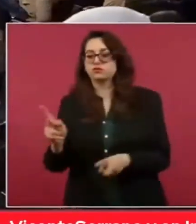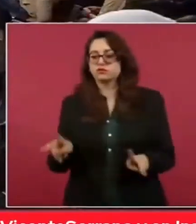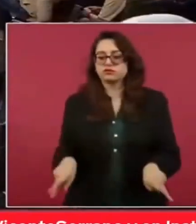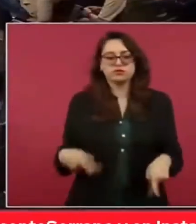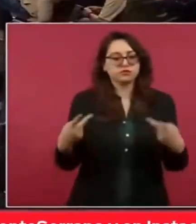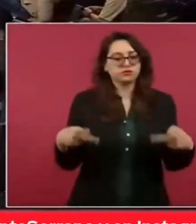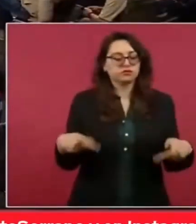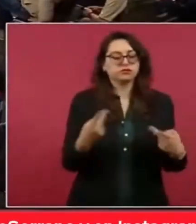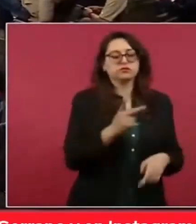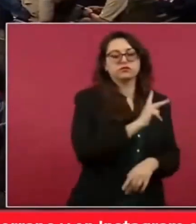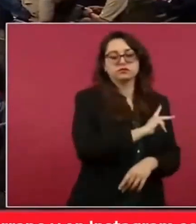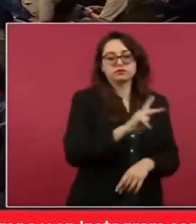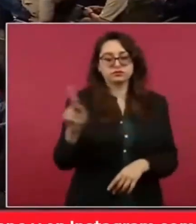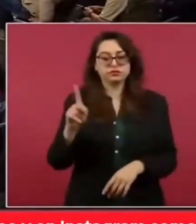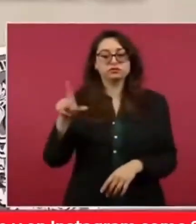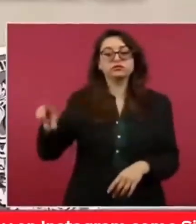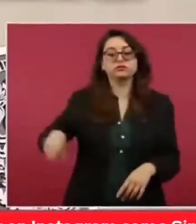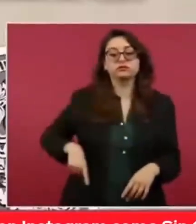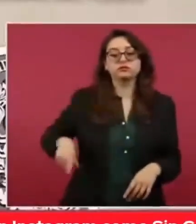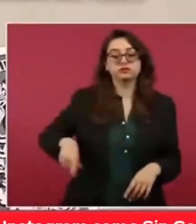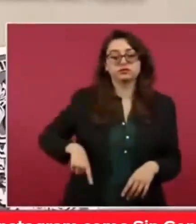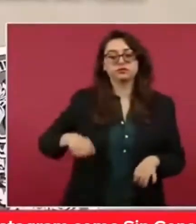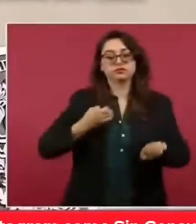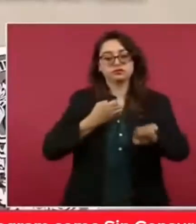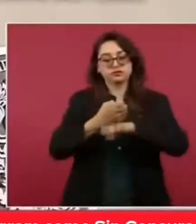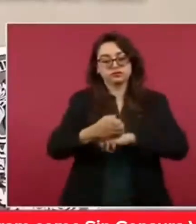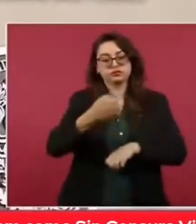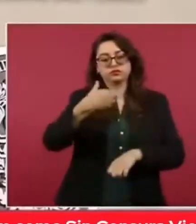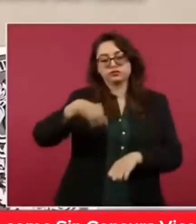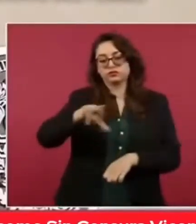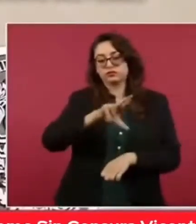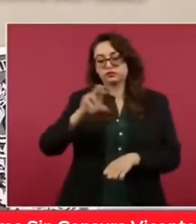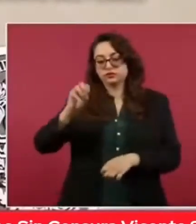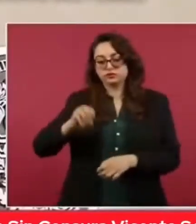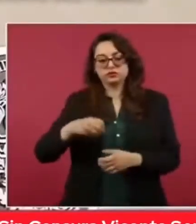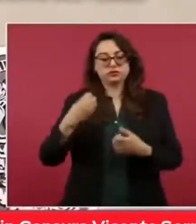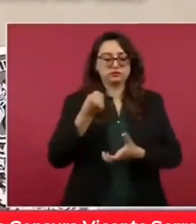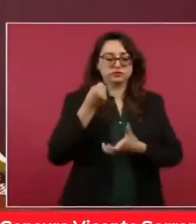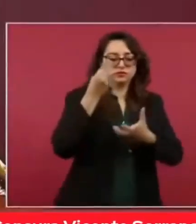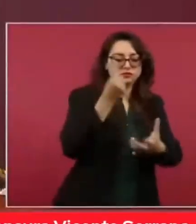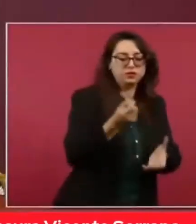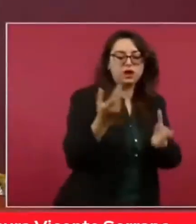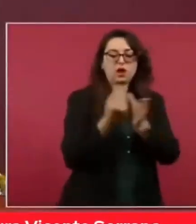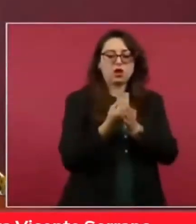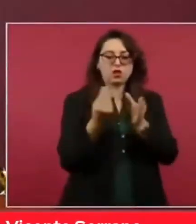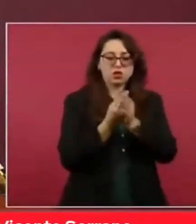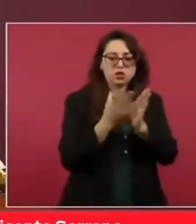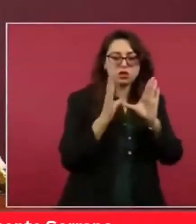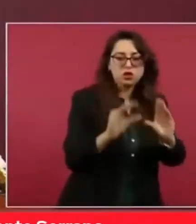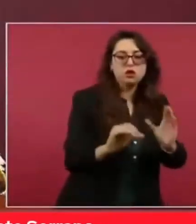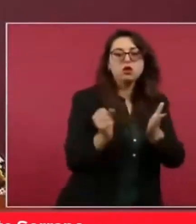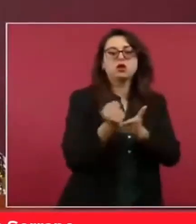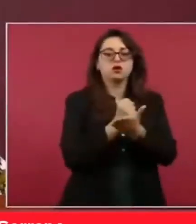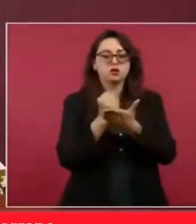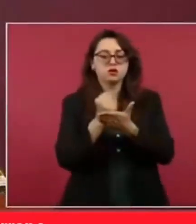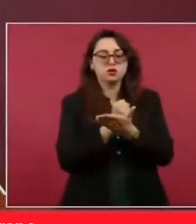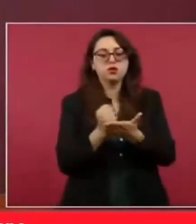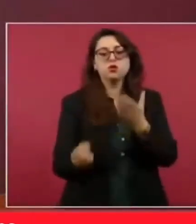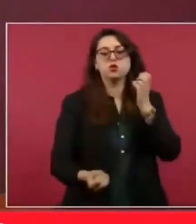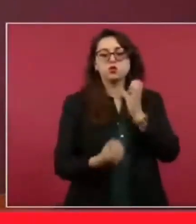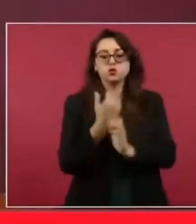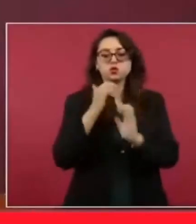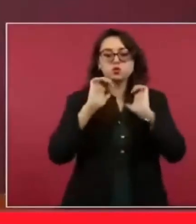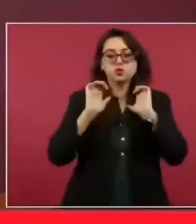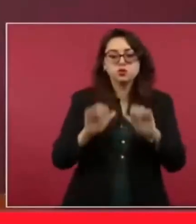del estado de Quintana Roo pondrá a disposición recursos, créditos y capacitación, además de impulsar generación de empleos e innovación